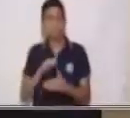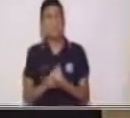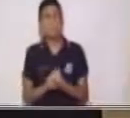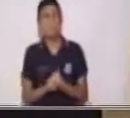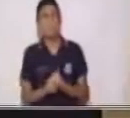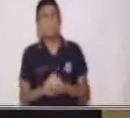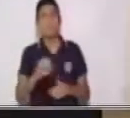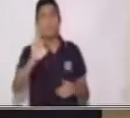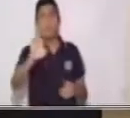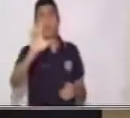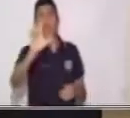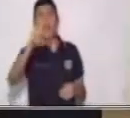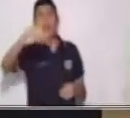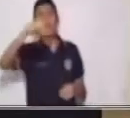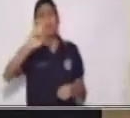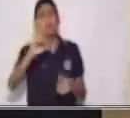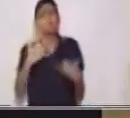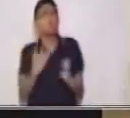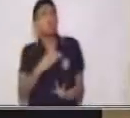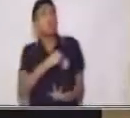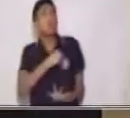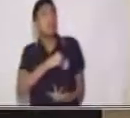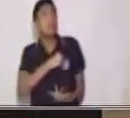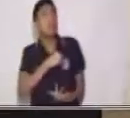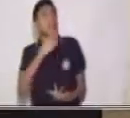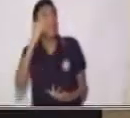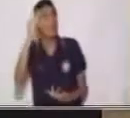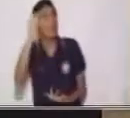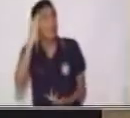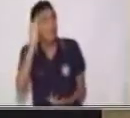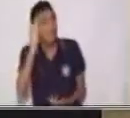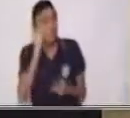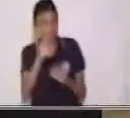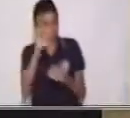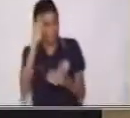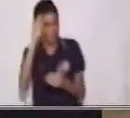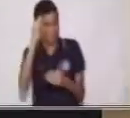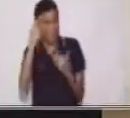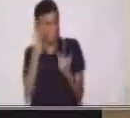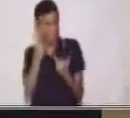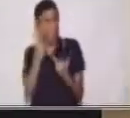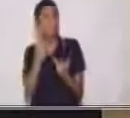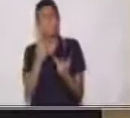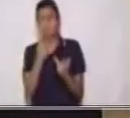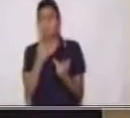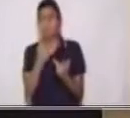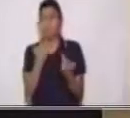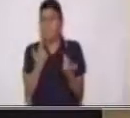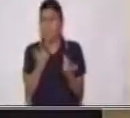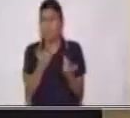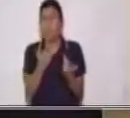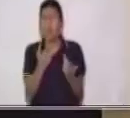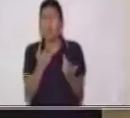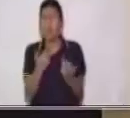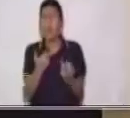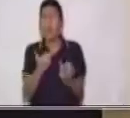Elmo nos quiere recordar comiéndose una deliciosa... Mmm, una deliciosa galleta.